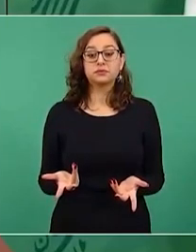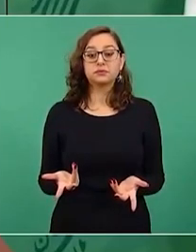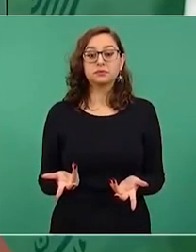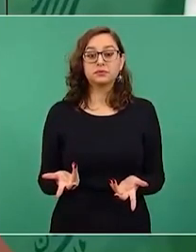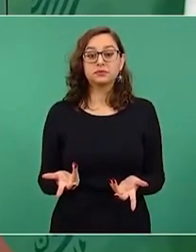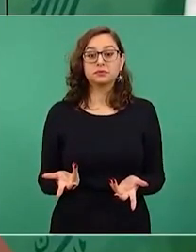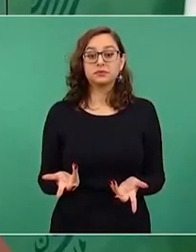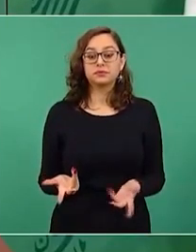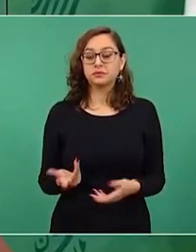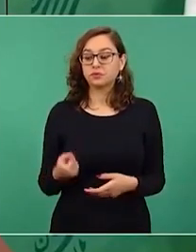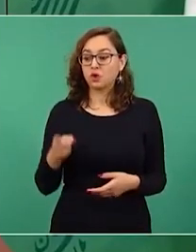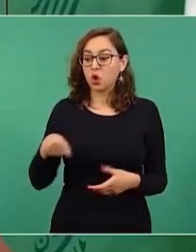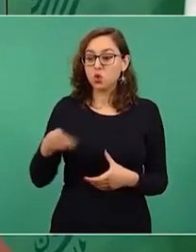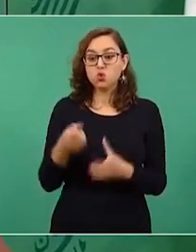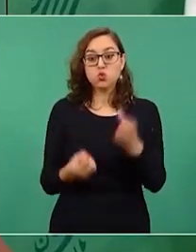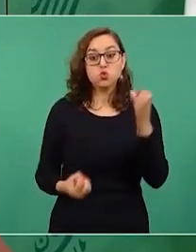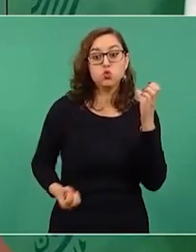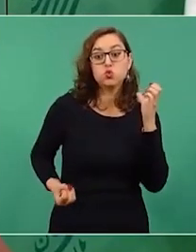C6,